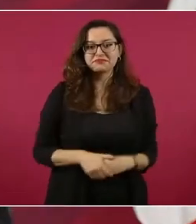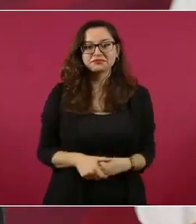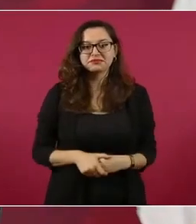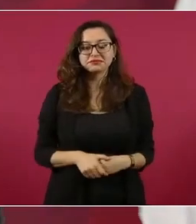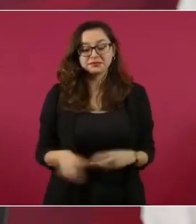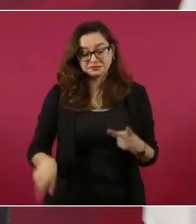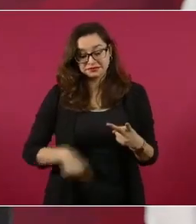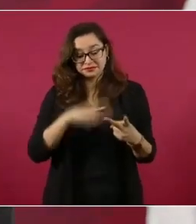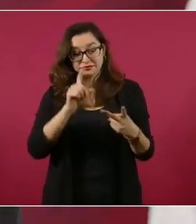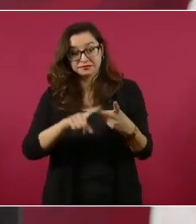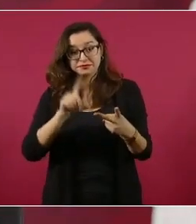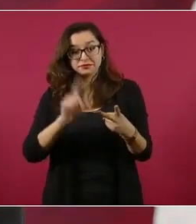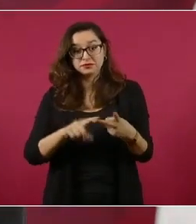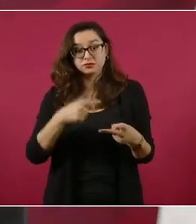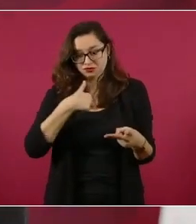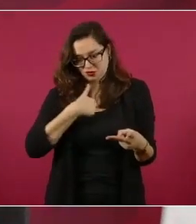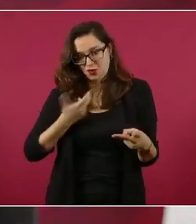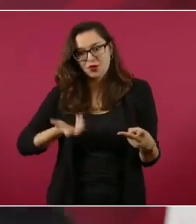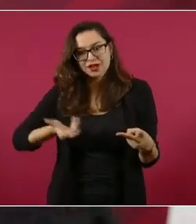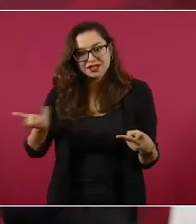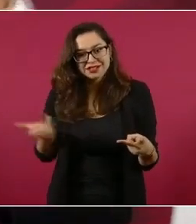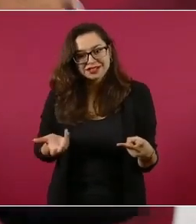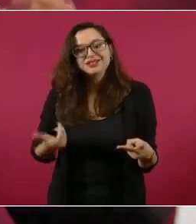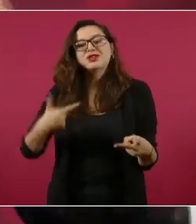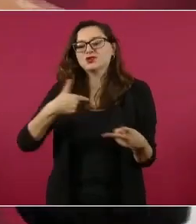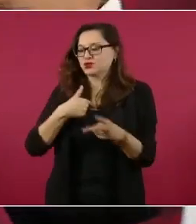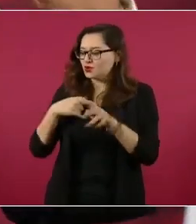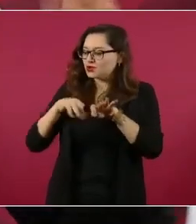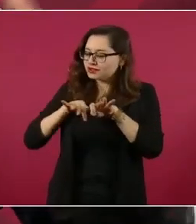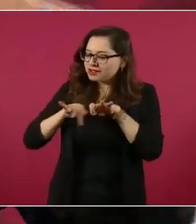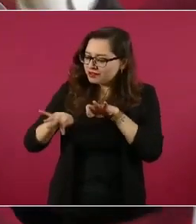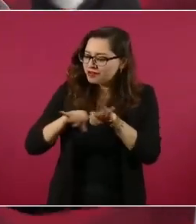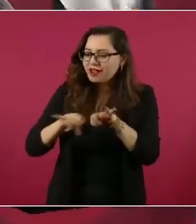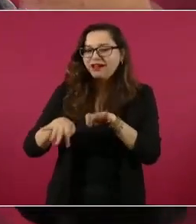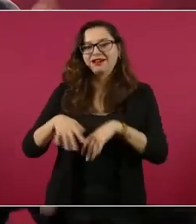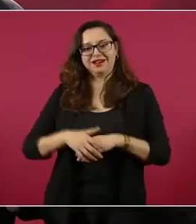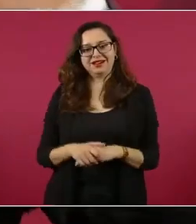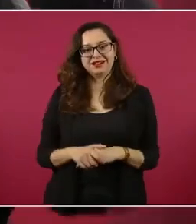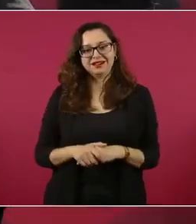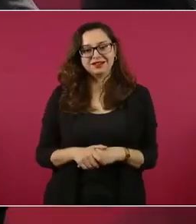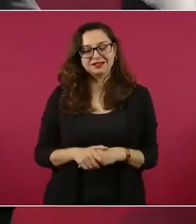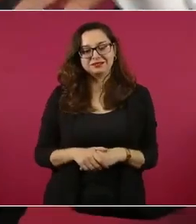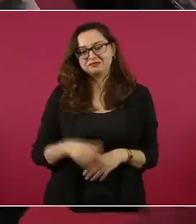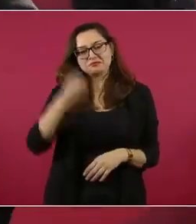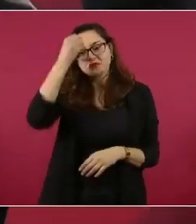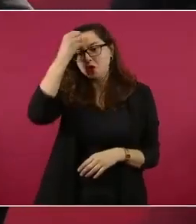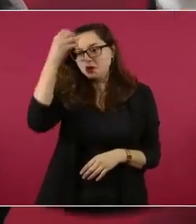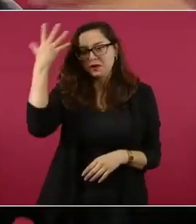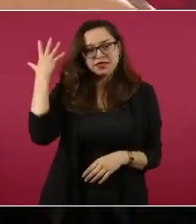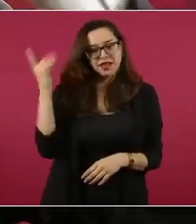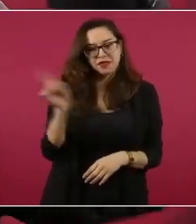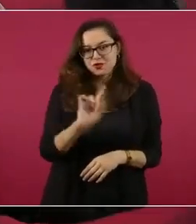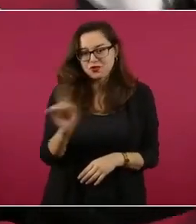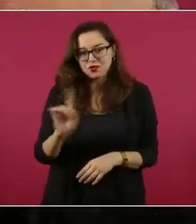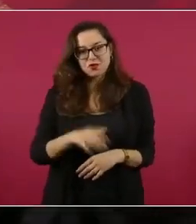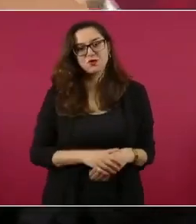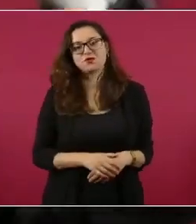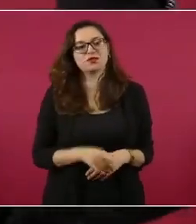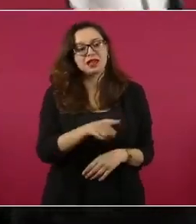los que estaban acostumbrados a ser rescatados,